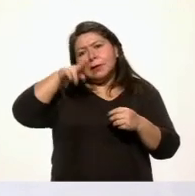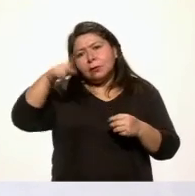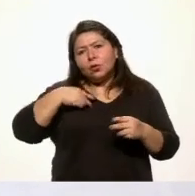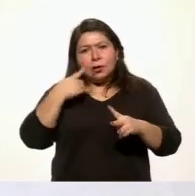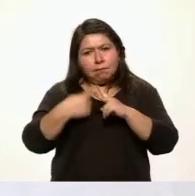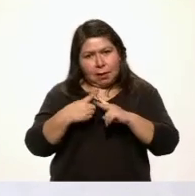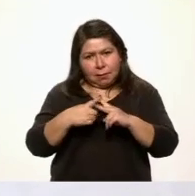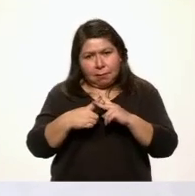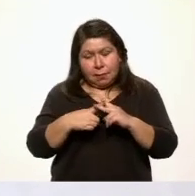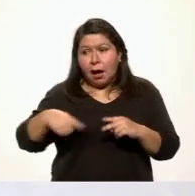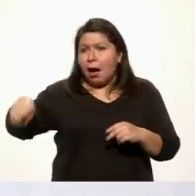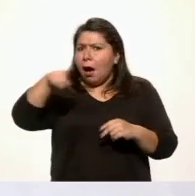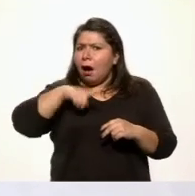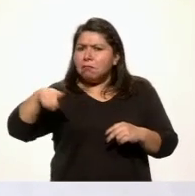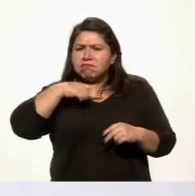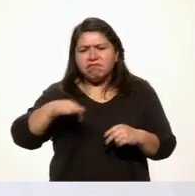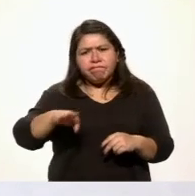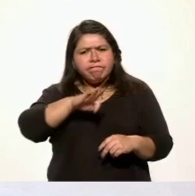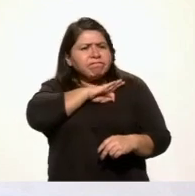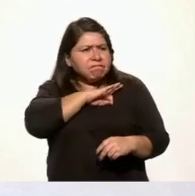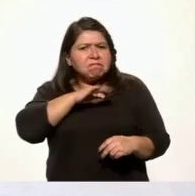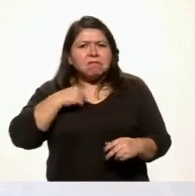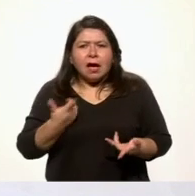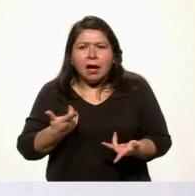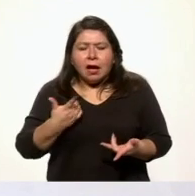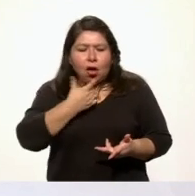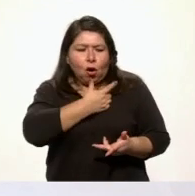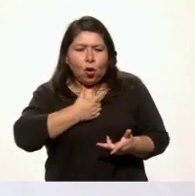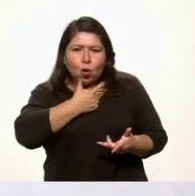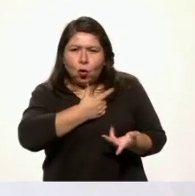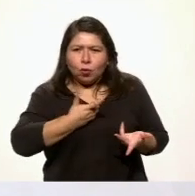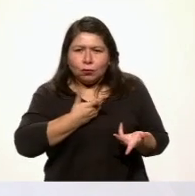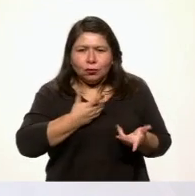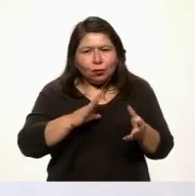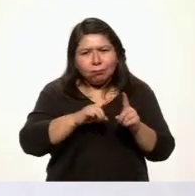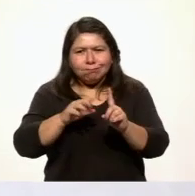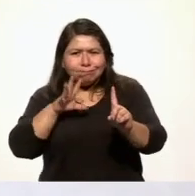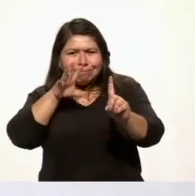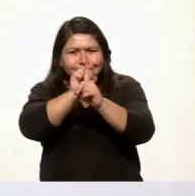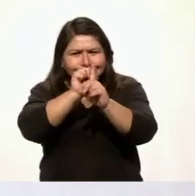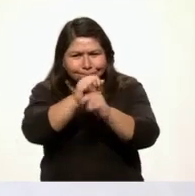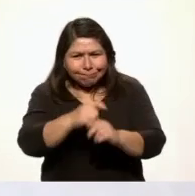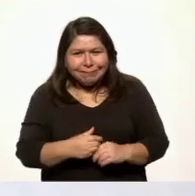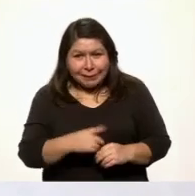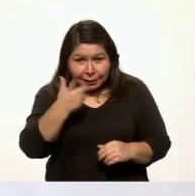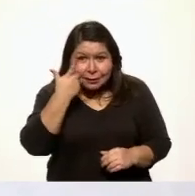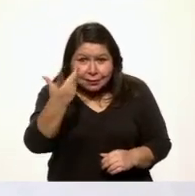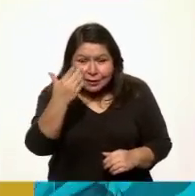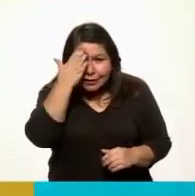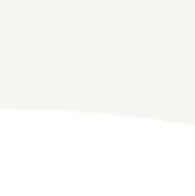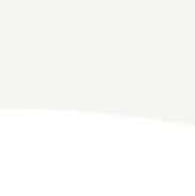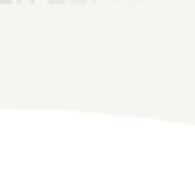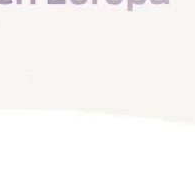Ellas se han animado a convertir sus gustos e intereses en logros. ¿Quieres conocerlas? ¡Venga el video!